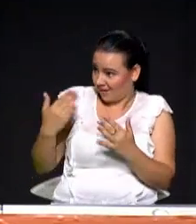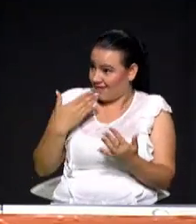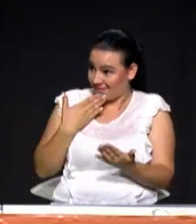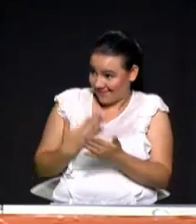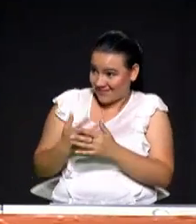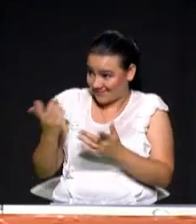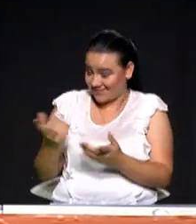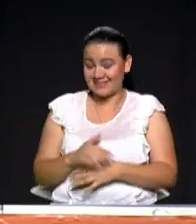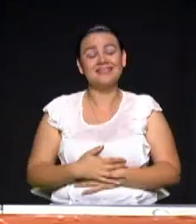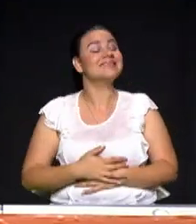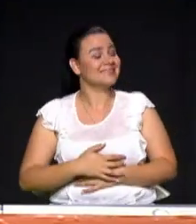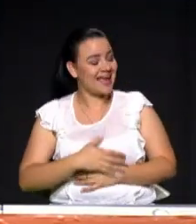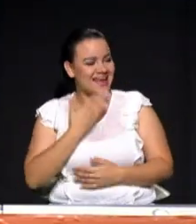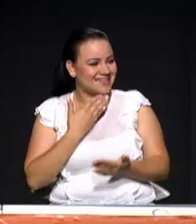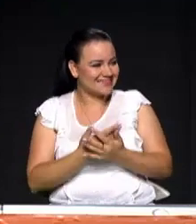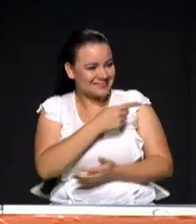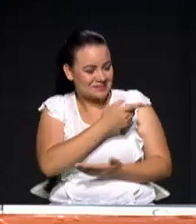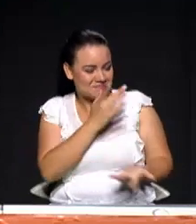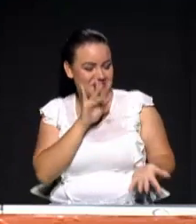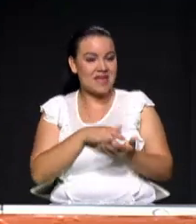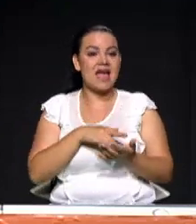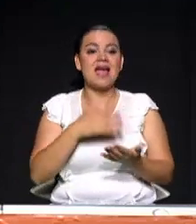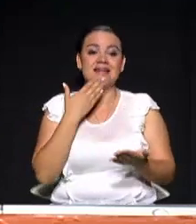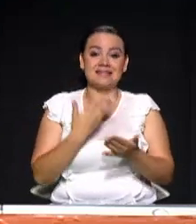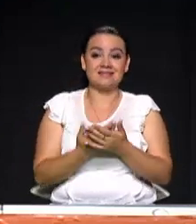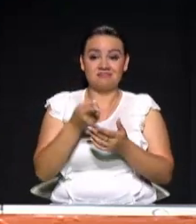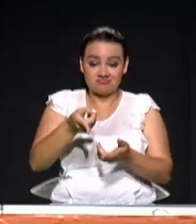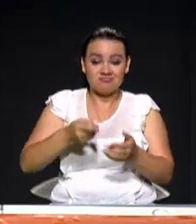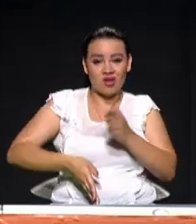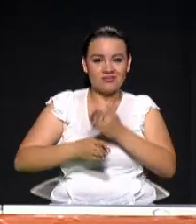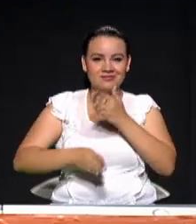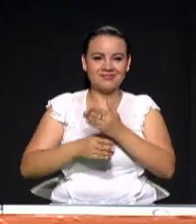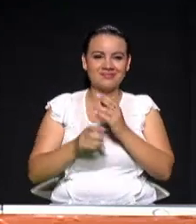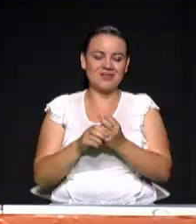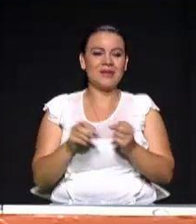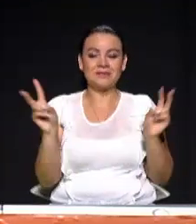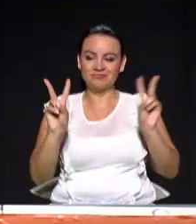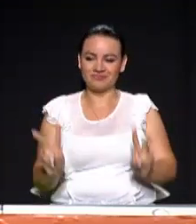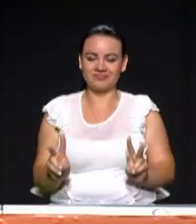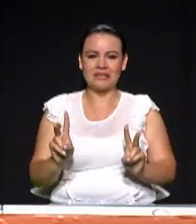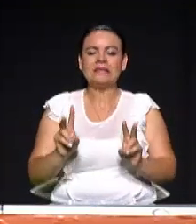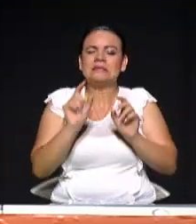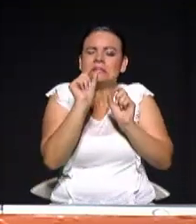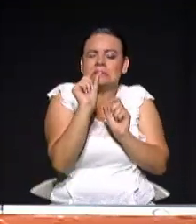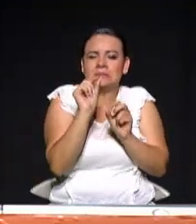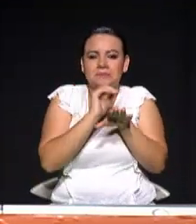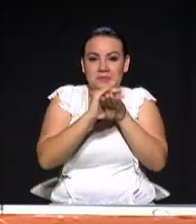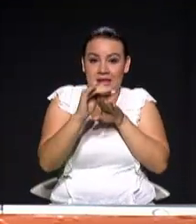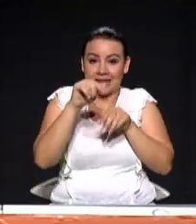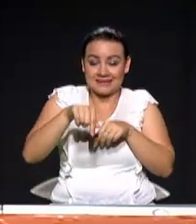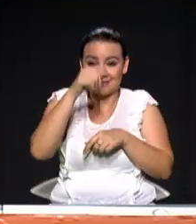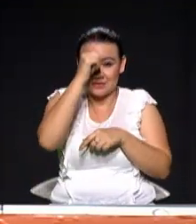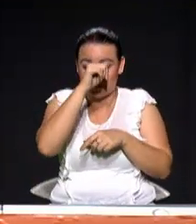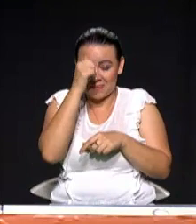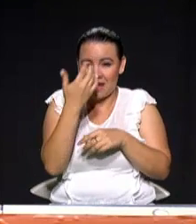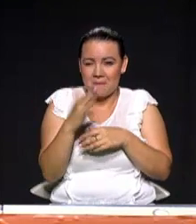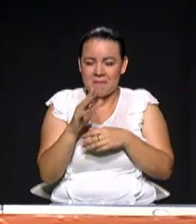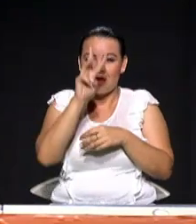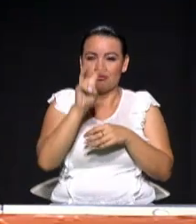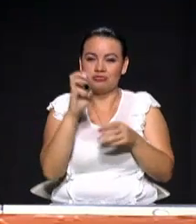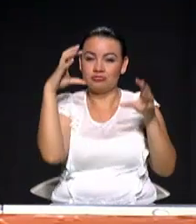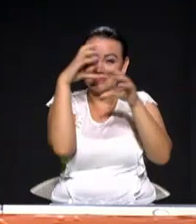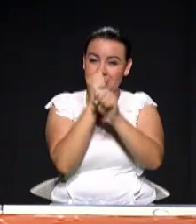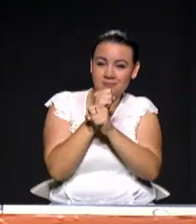Natalia, muchas gracias, el placer es mío y a ustedes. Continúen con la programación de Telemedellín, una pequeña invitación. Este domingo, partir de las 8 de la noche,